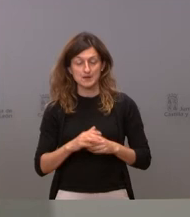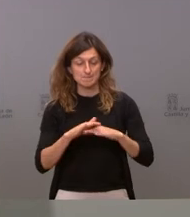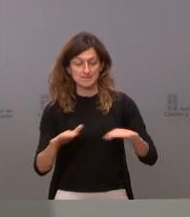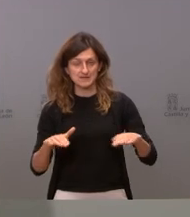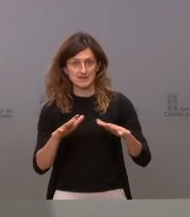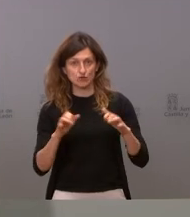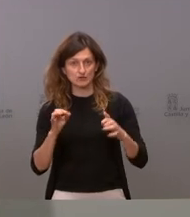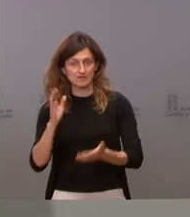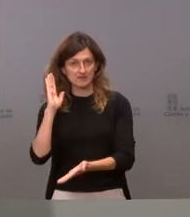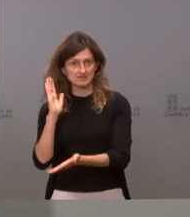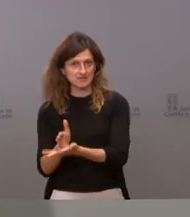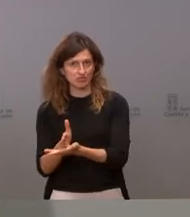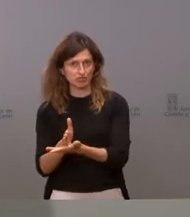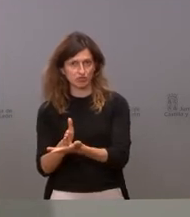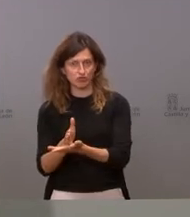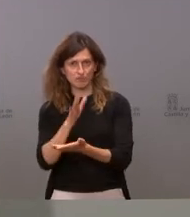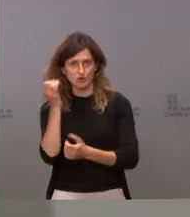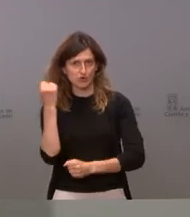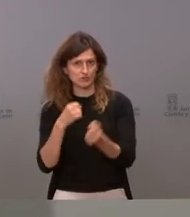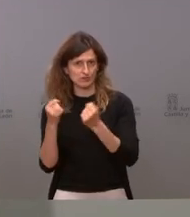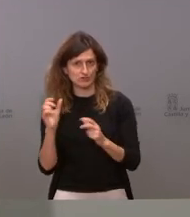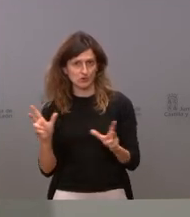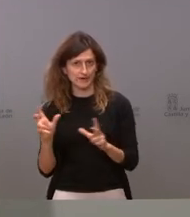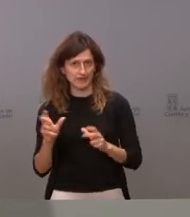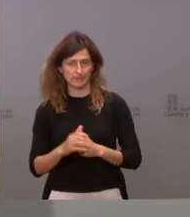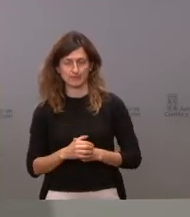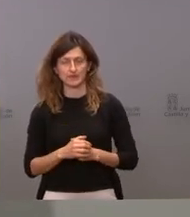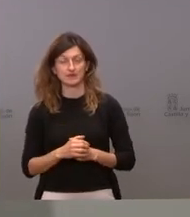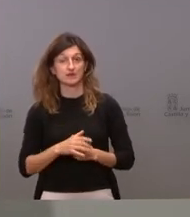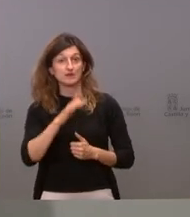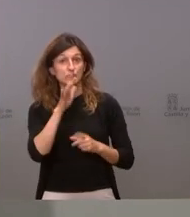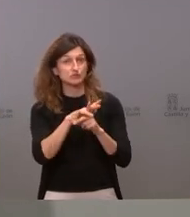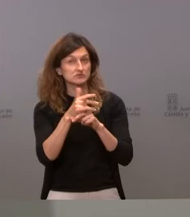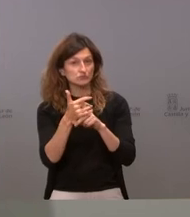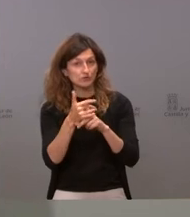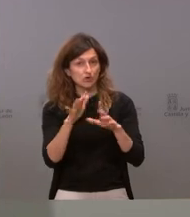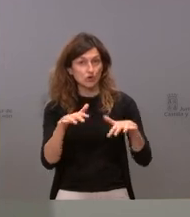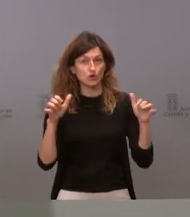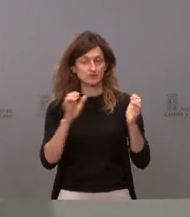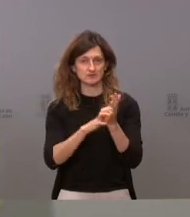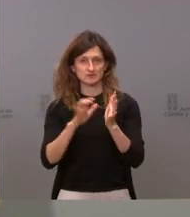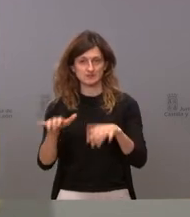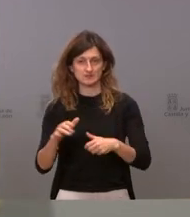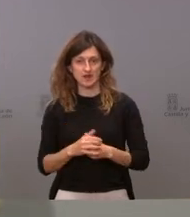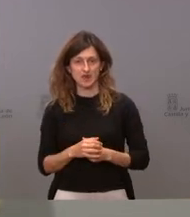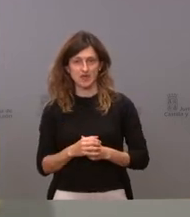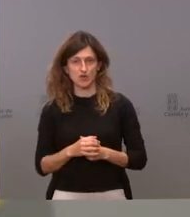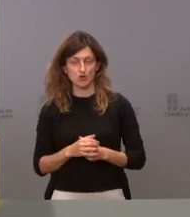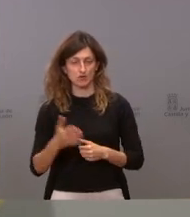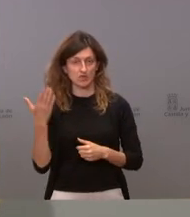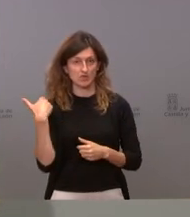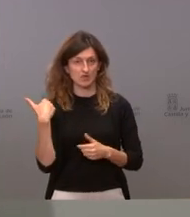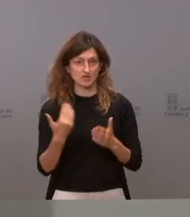con severidad estos comportamientos porque lo que está ocurriendo en las cortes de Castilla y León en las últimas